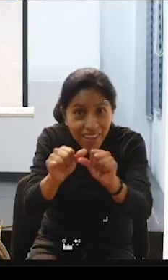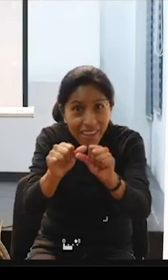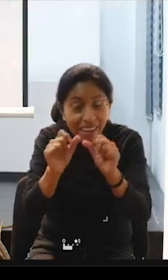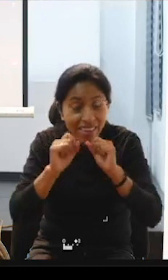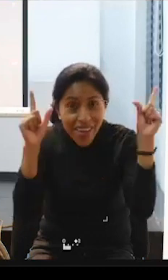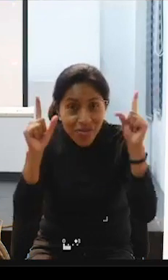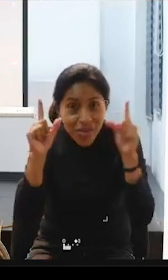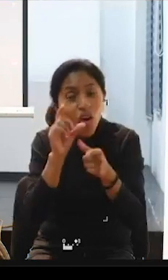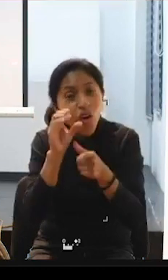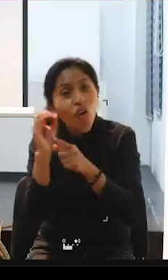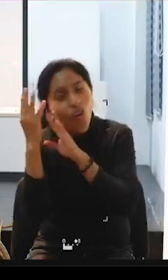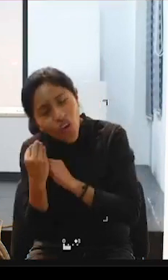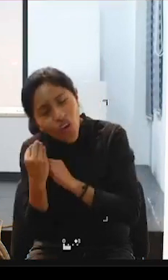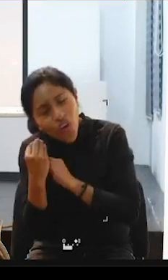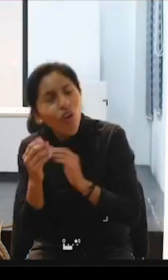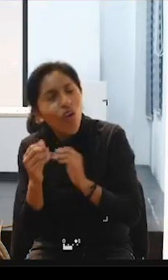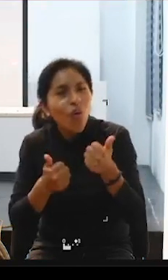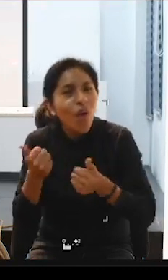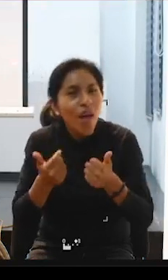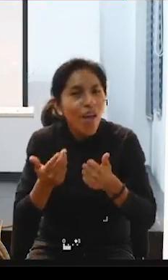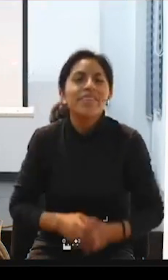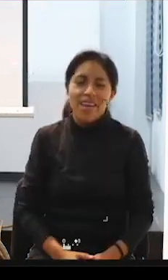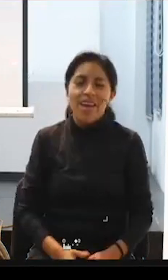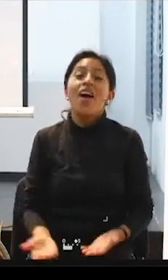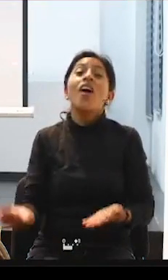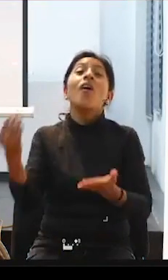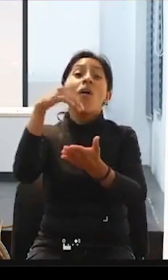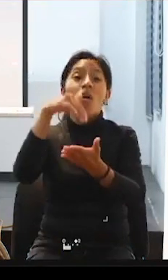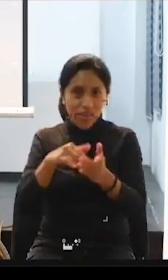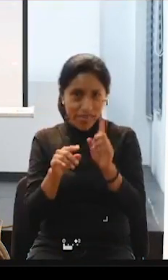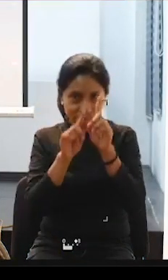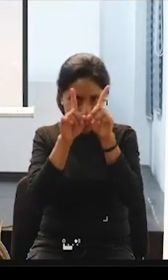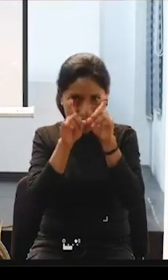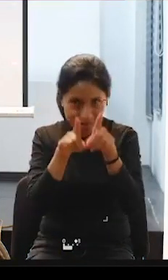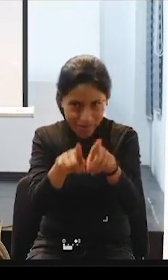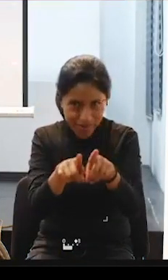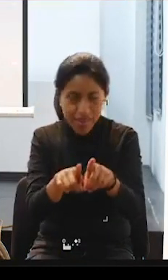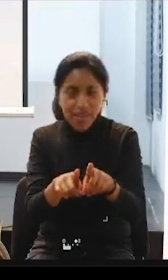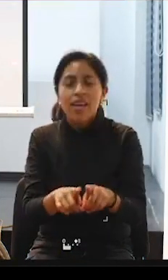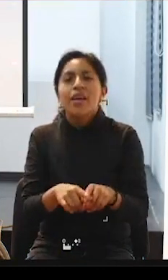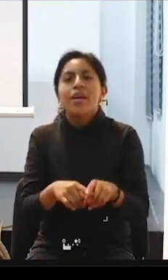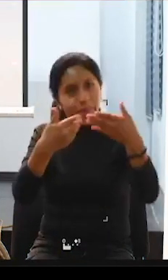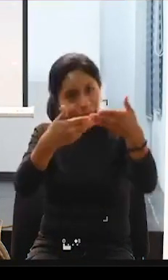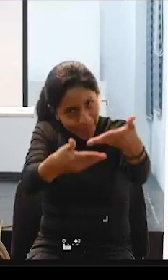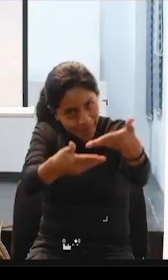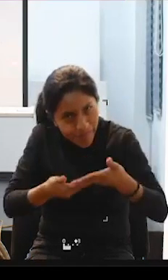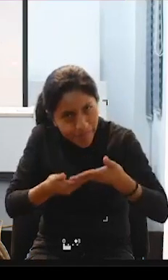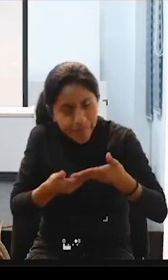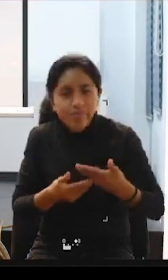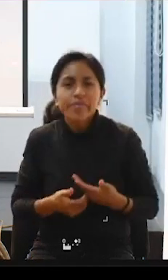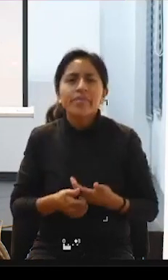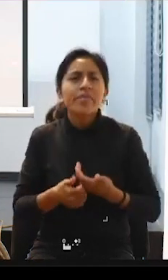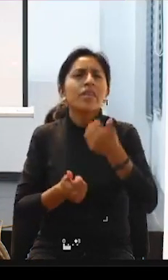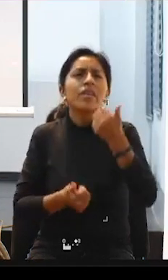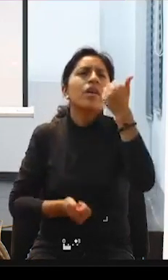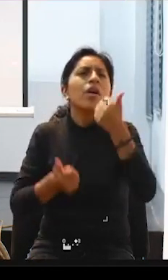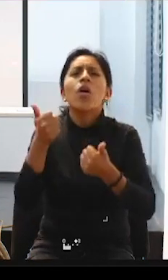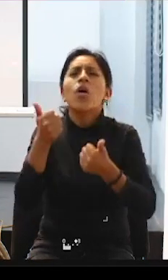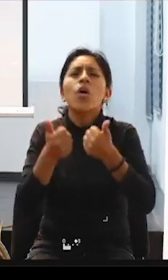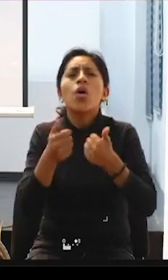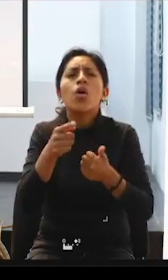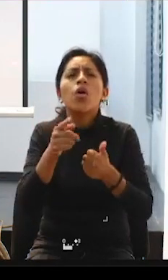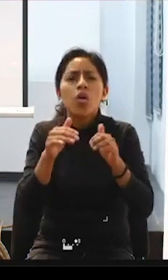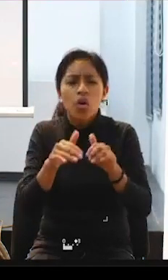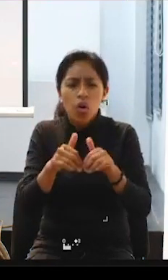Sí. Querida Marga, repetirte a ti la pregunta, darte la bienvenida, bueno, ¿cuál es el camino recorrido por el